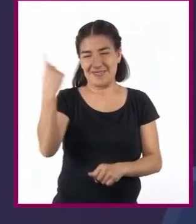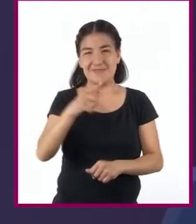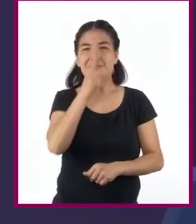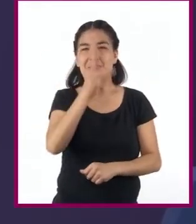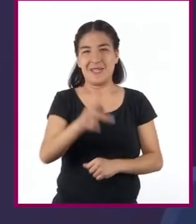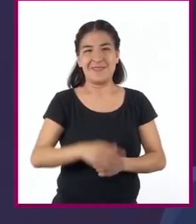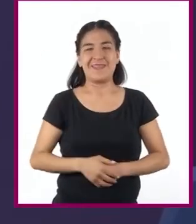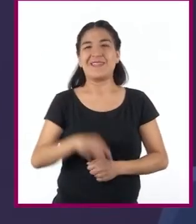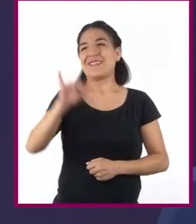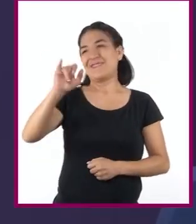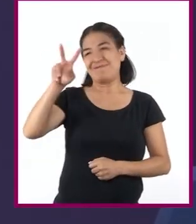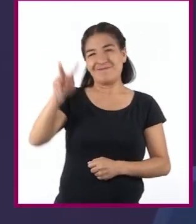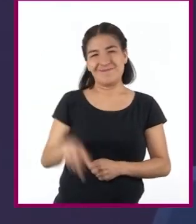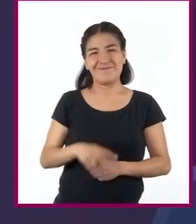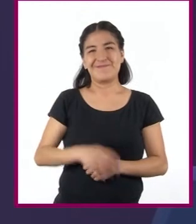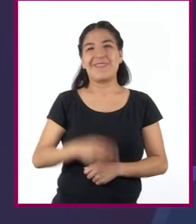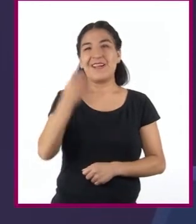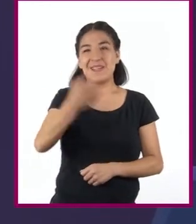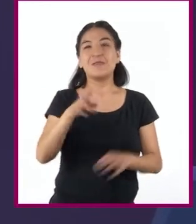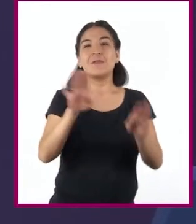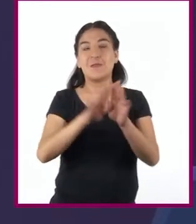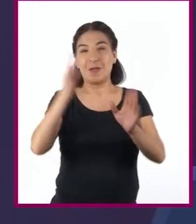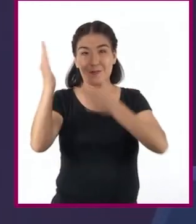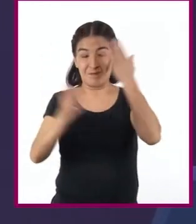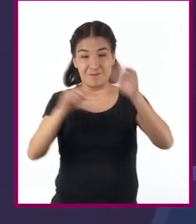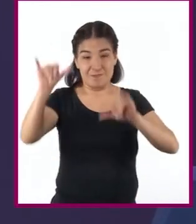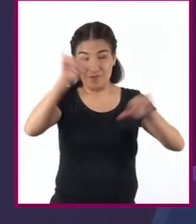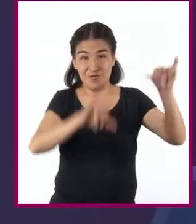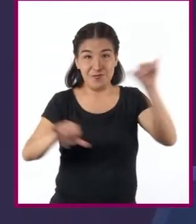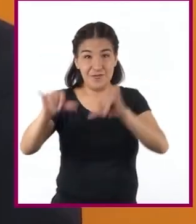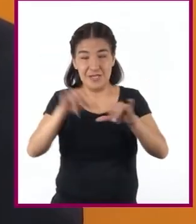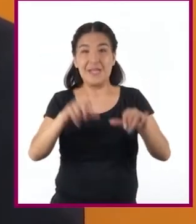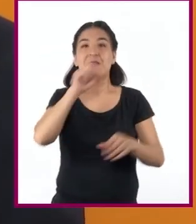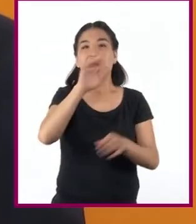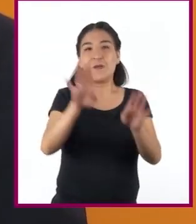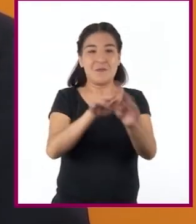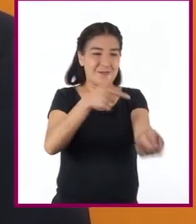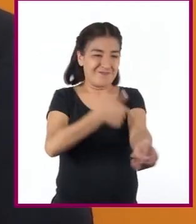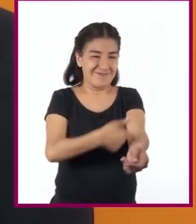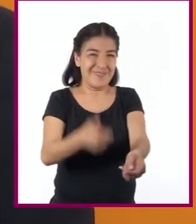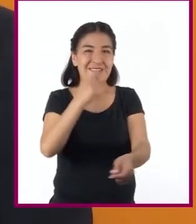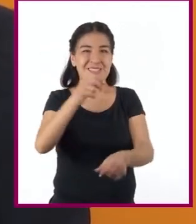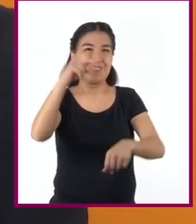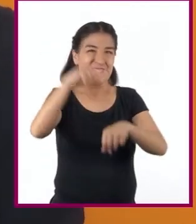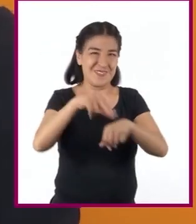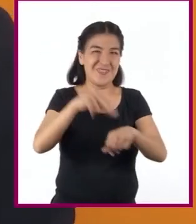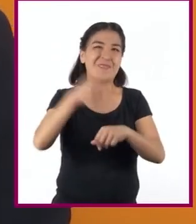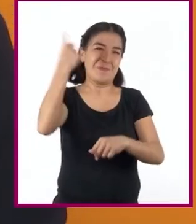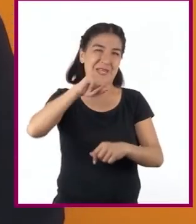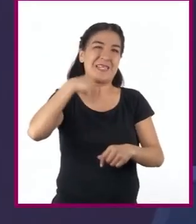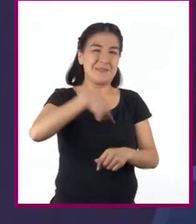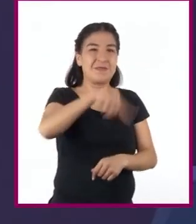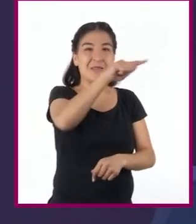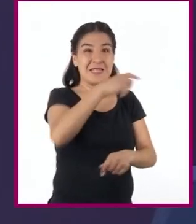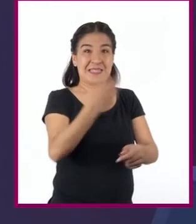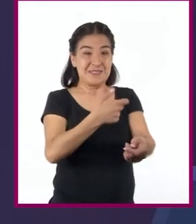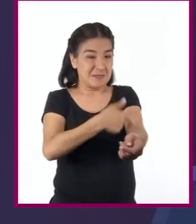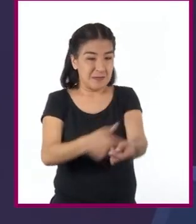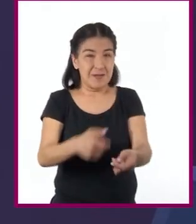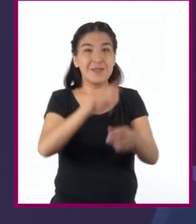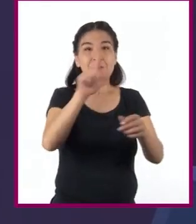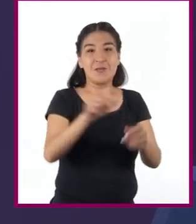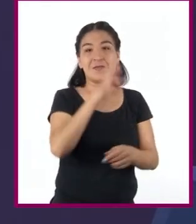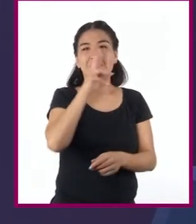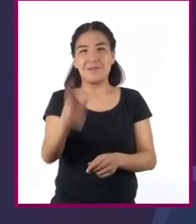Cierto los estudios de laboratorio o los análisis que nos manda hacer el doctor son un muy